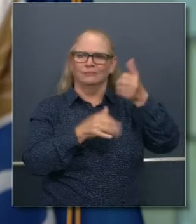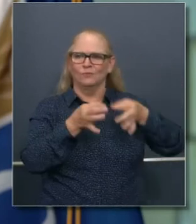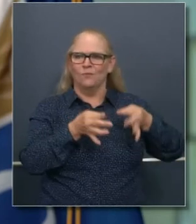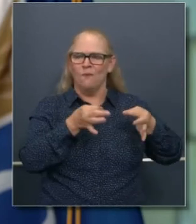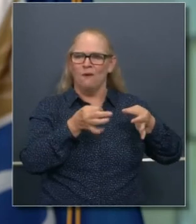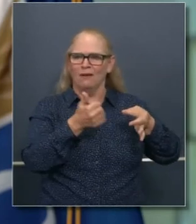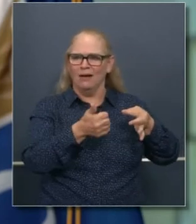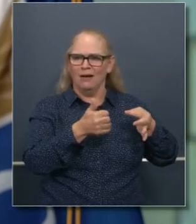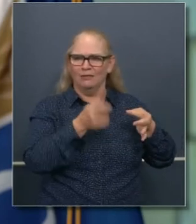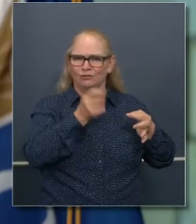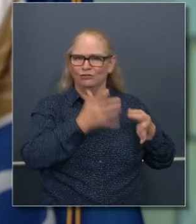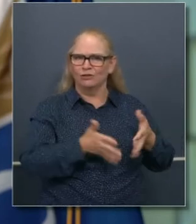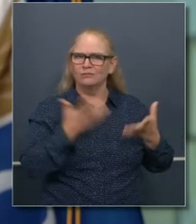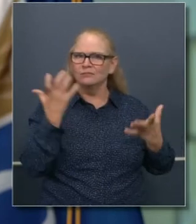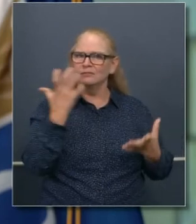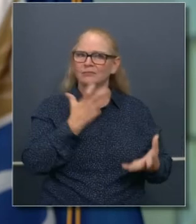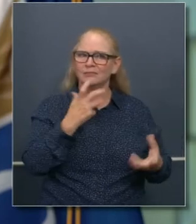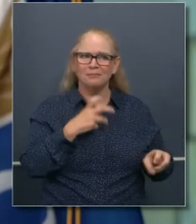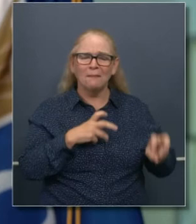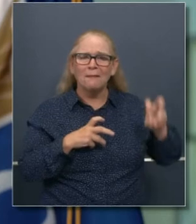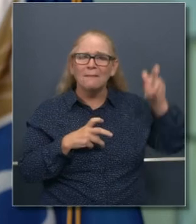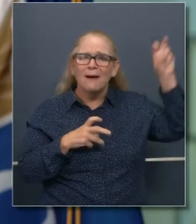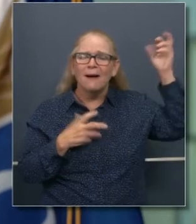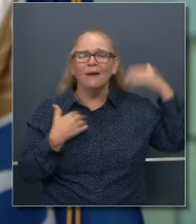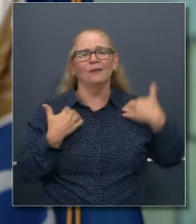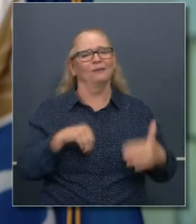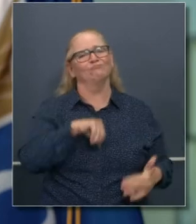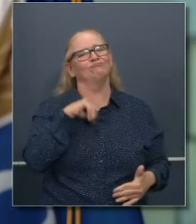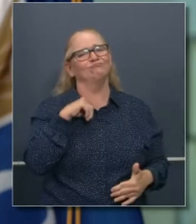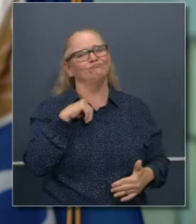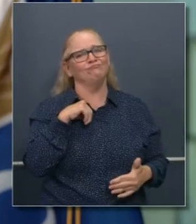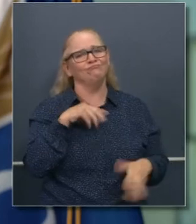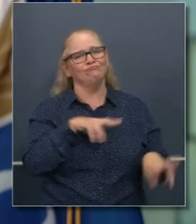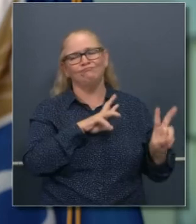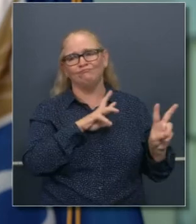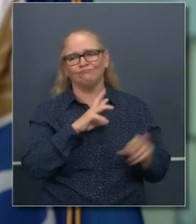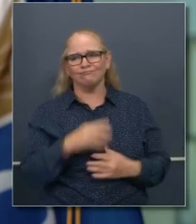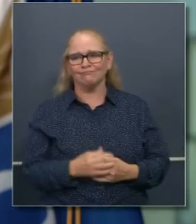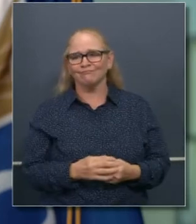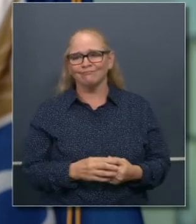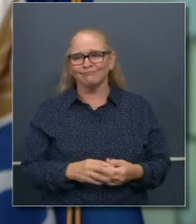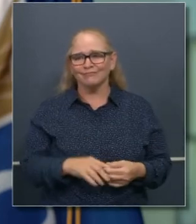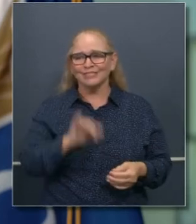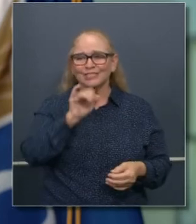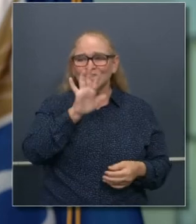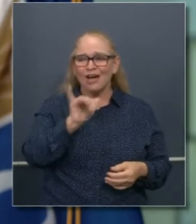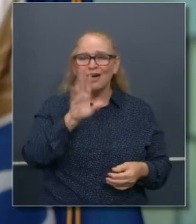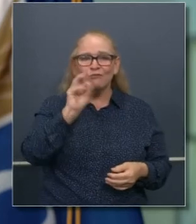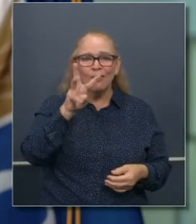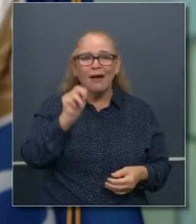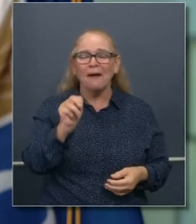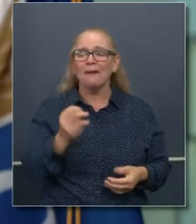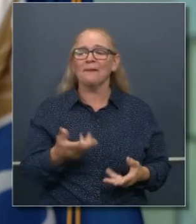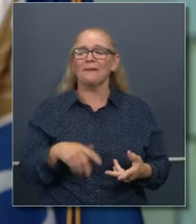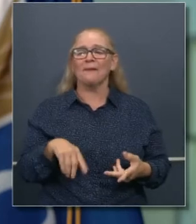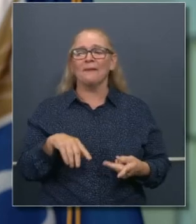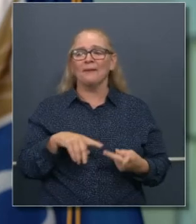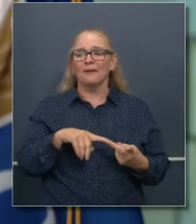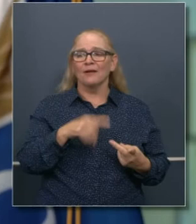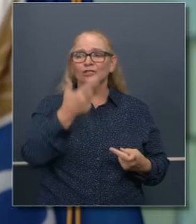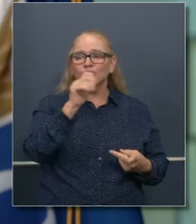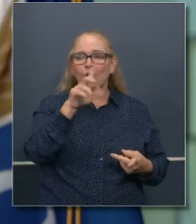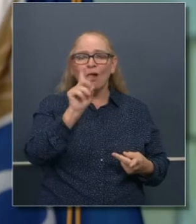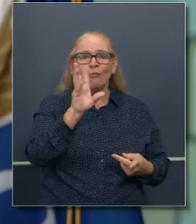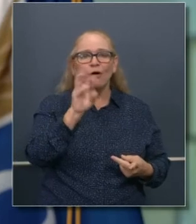Es un lugar de mucho orgullo, donde gran hecho se ha trabajado. Pat Brown, Jerry Brown y muchos otros, también Schwarzenegger, orgulloso de